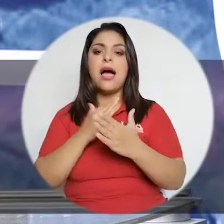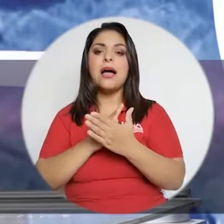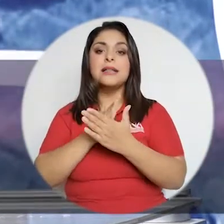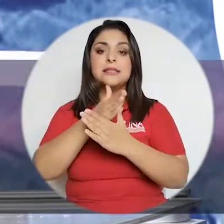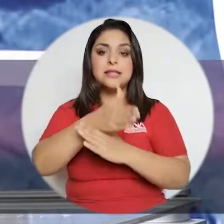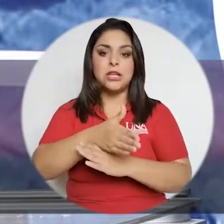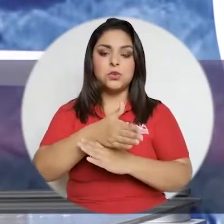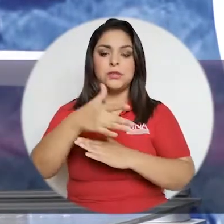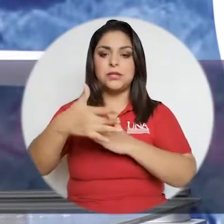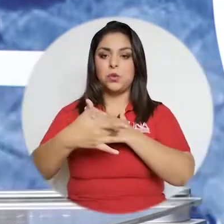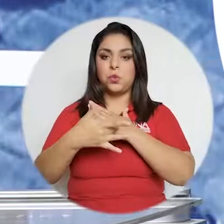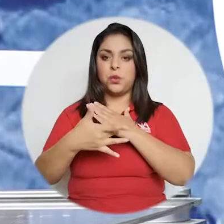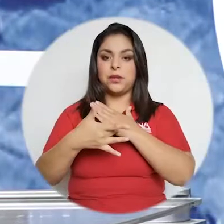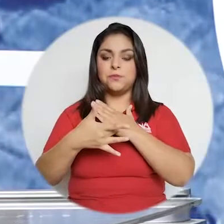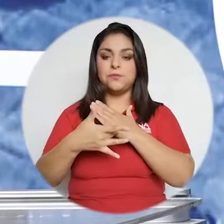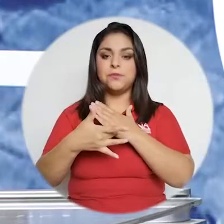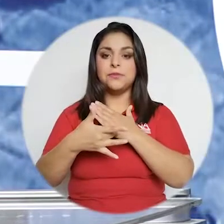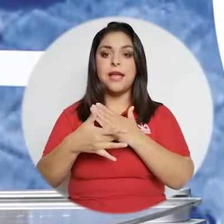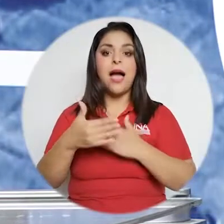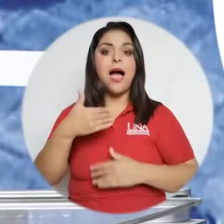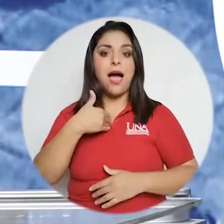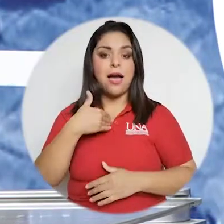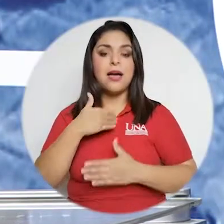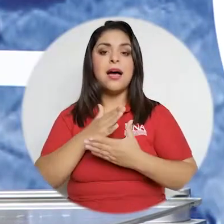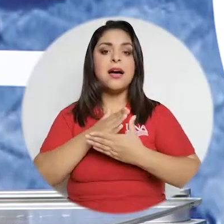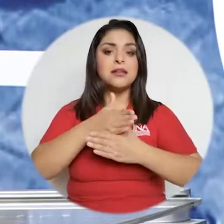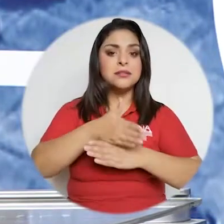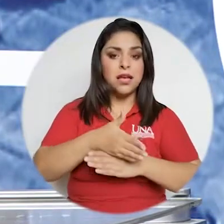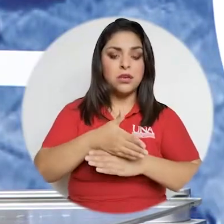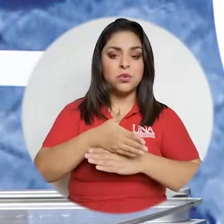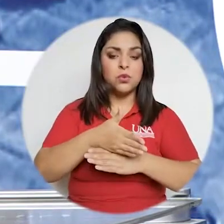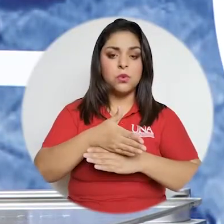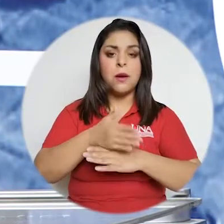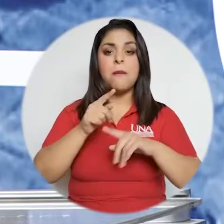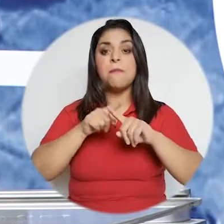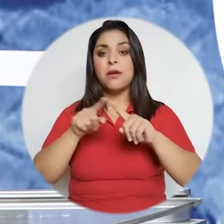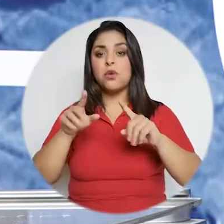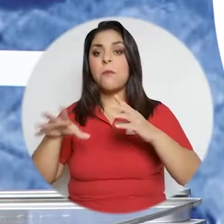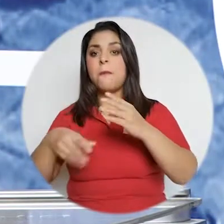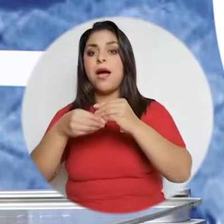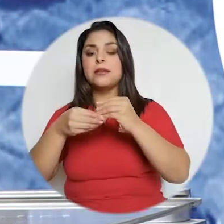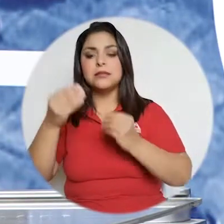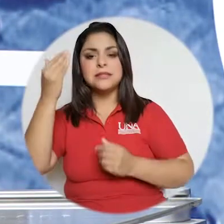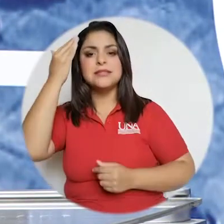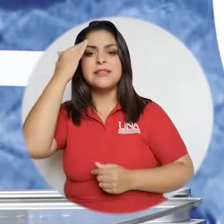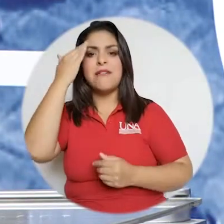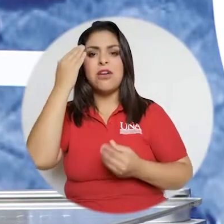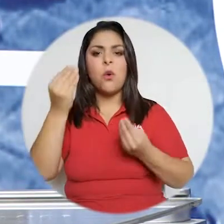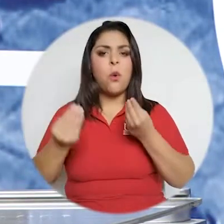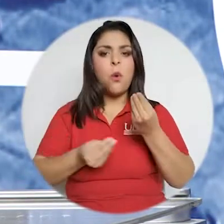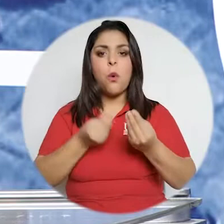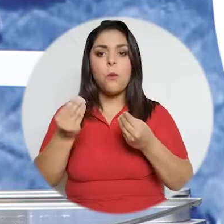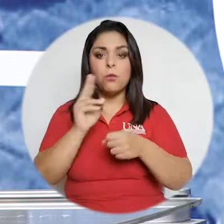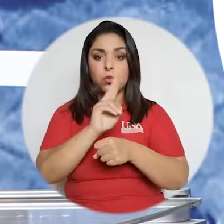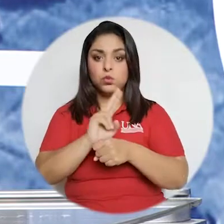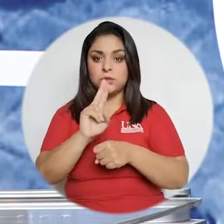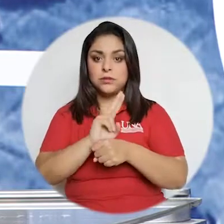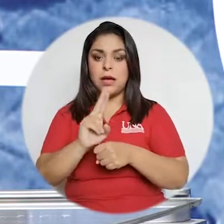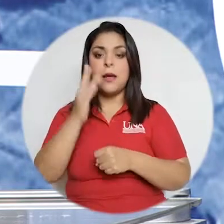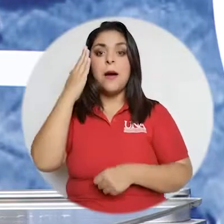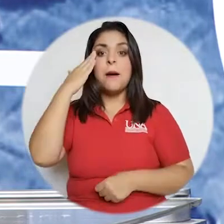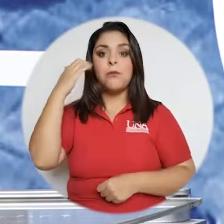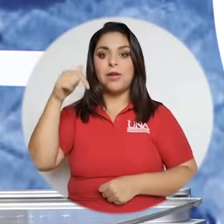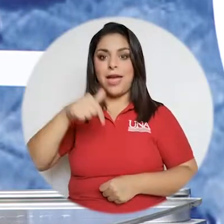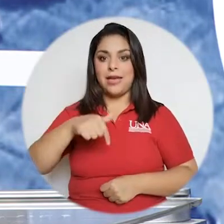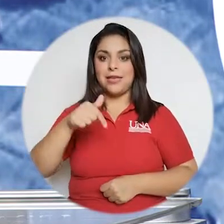tecnología y no solo tener el acceso, ¿verdad? Sino saber cómo utilizarlo, porque en este país hay